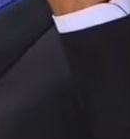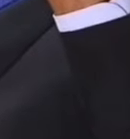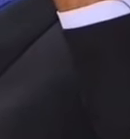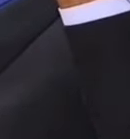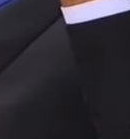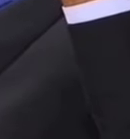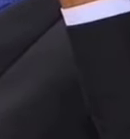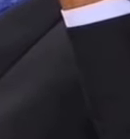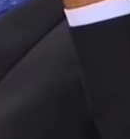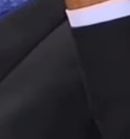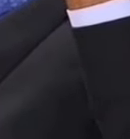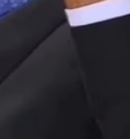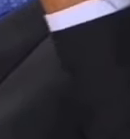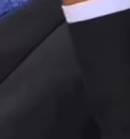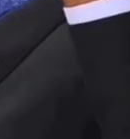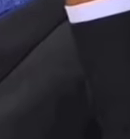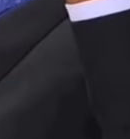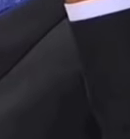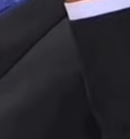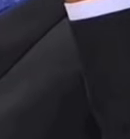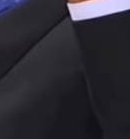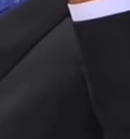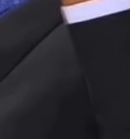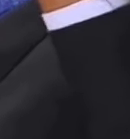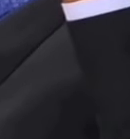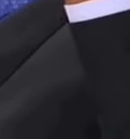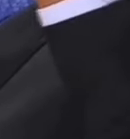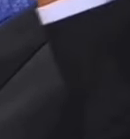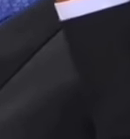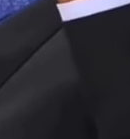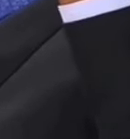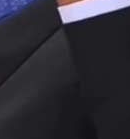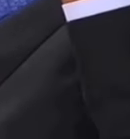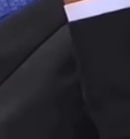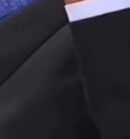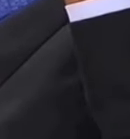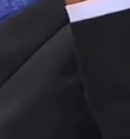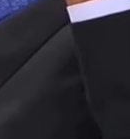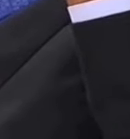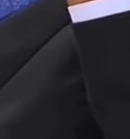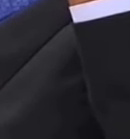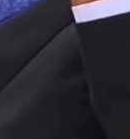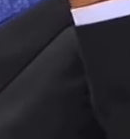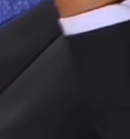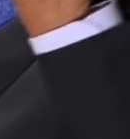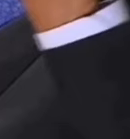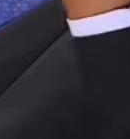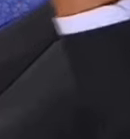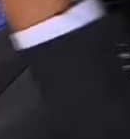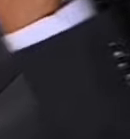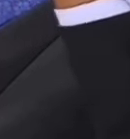a la madurez de su pueblo, del